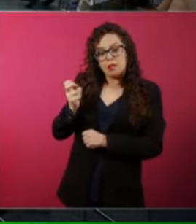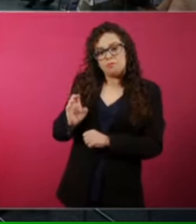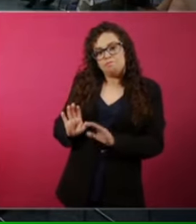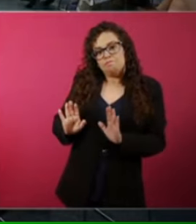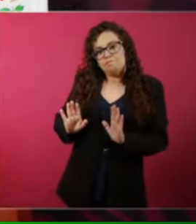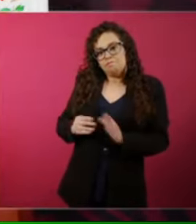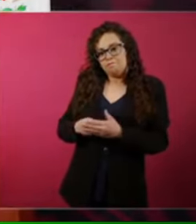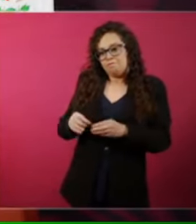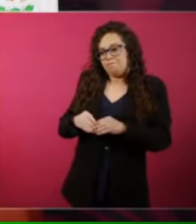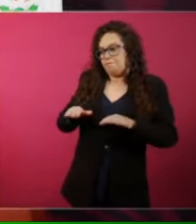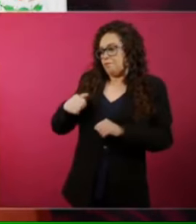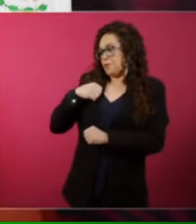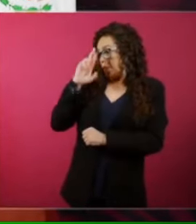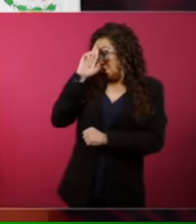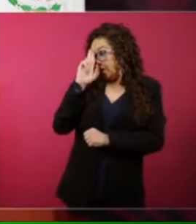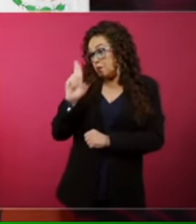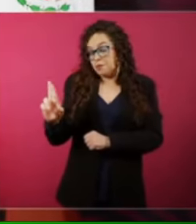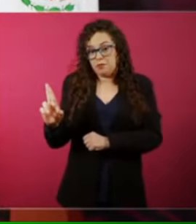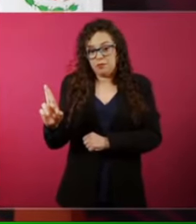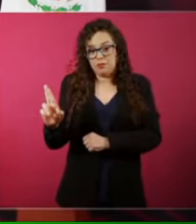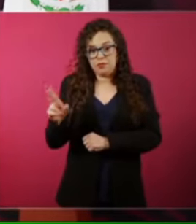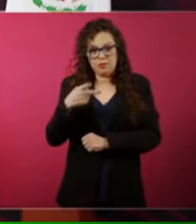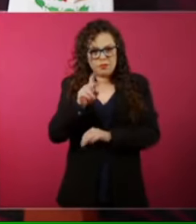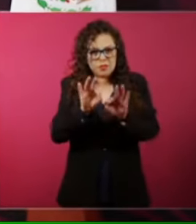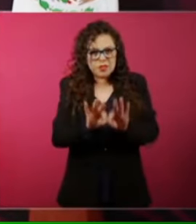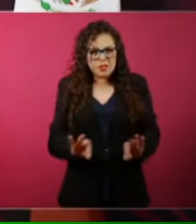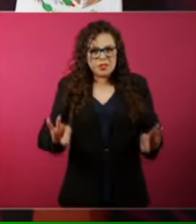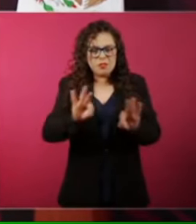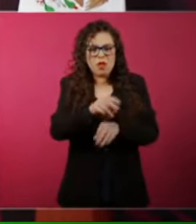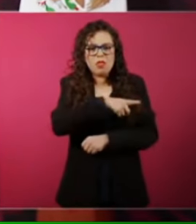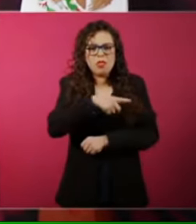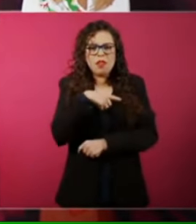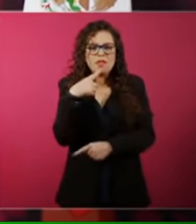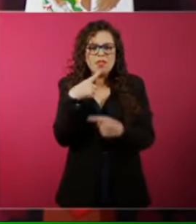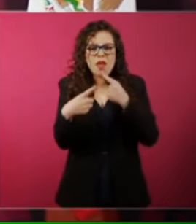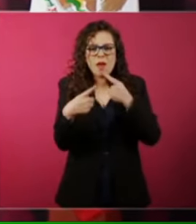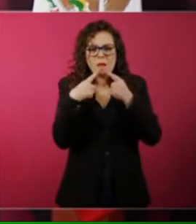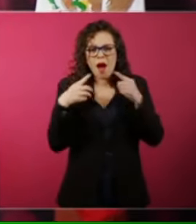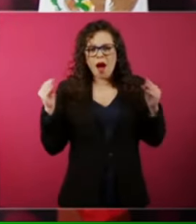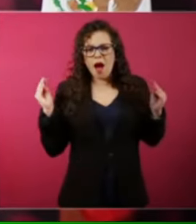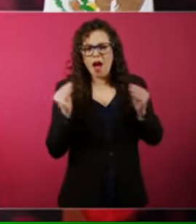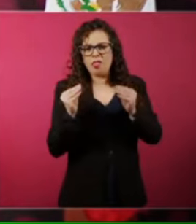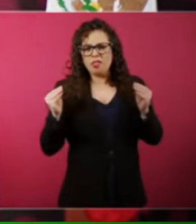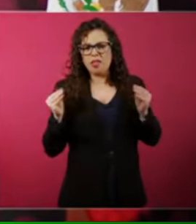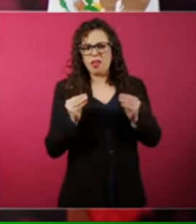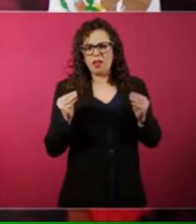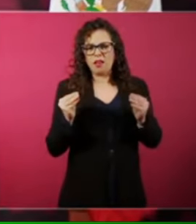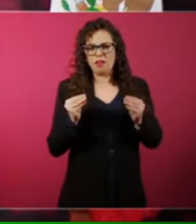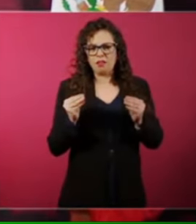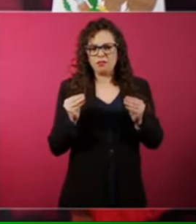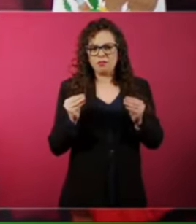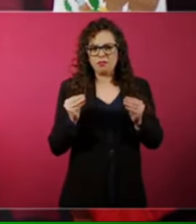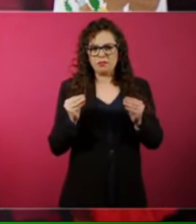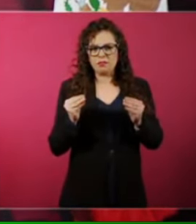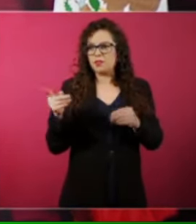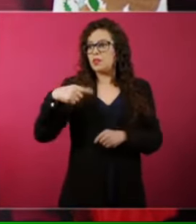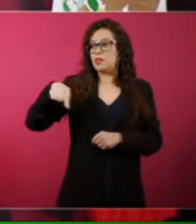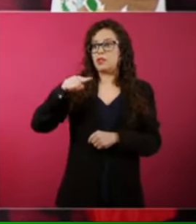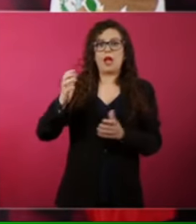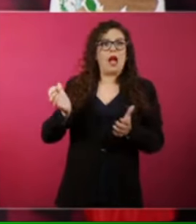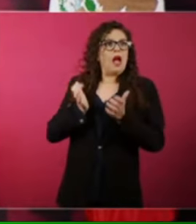y que haya debate eso también no debe sorprendernos nada más